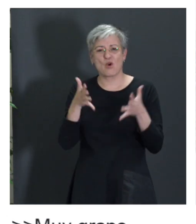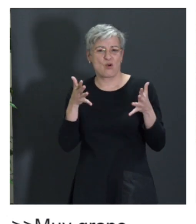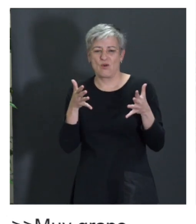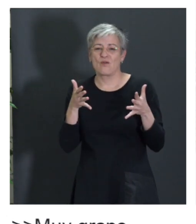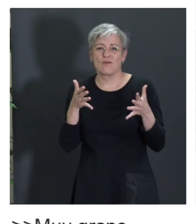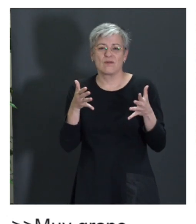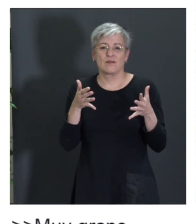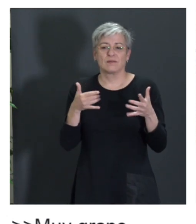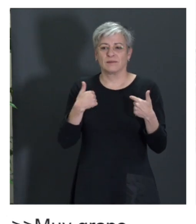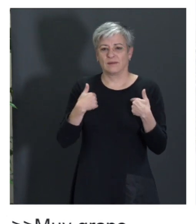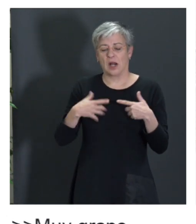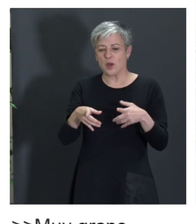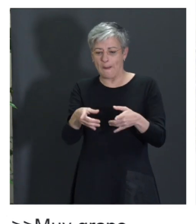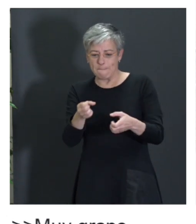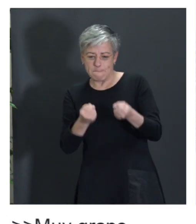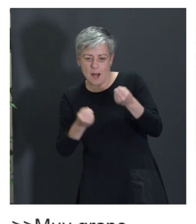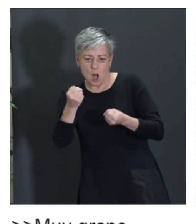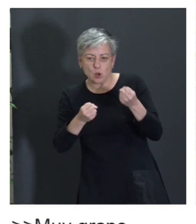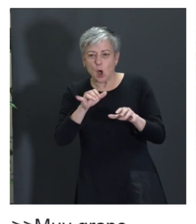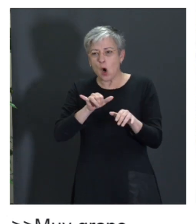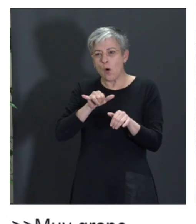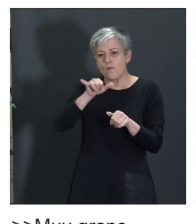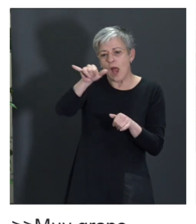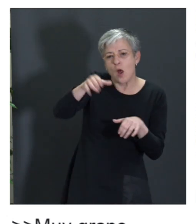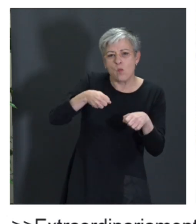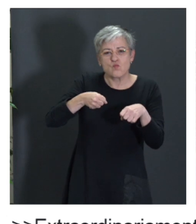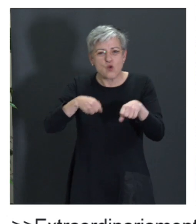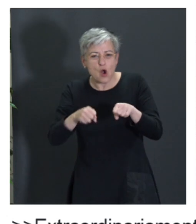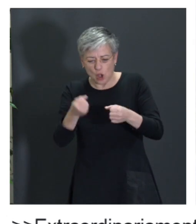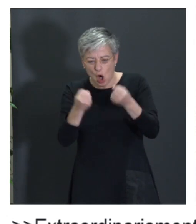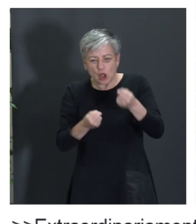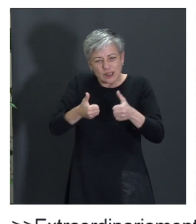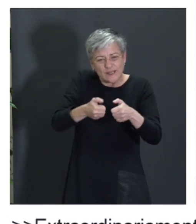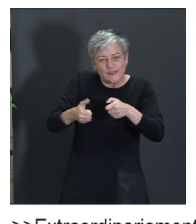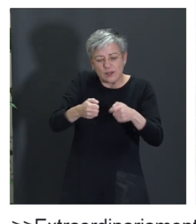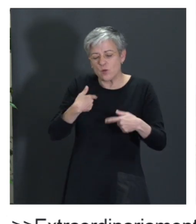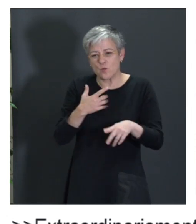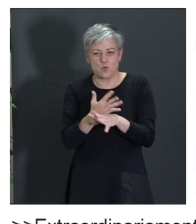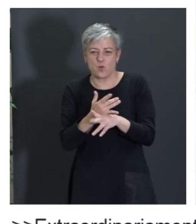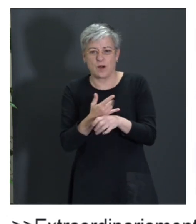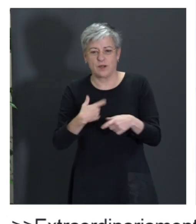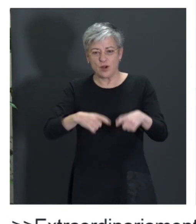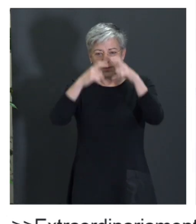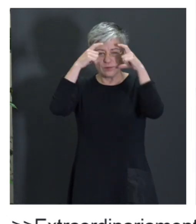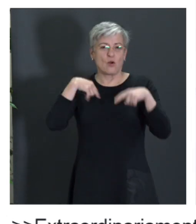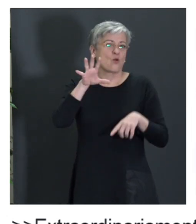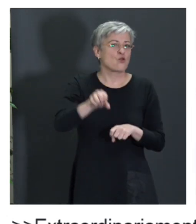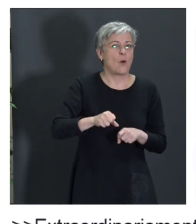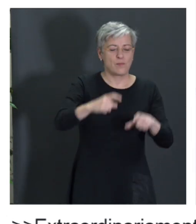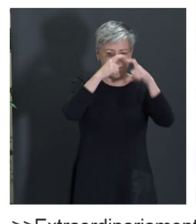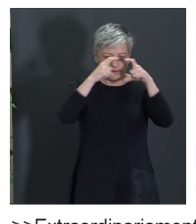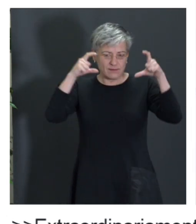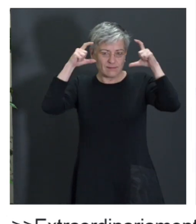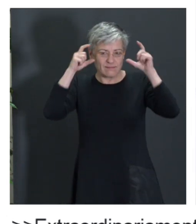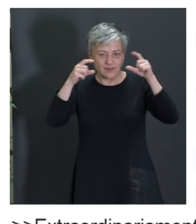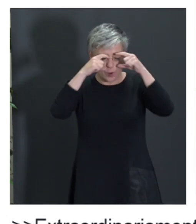Entonces, todo esto de pilotaje, de aviones, de motos, de coches. Pues oye, me compré unas gafas así que den ese look